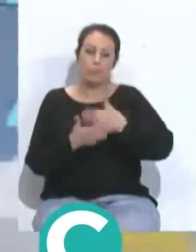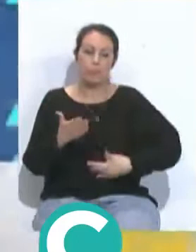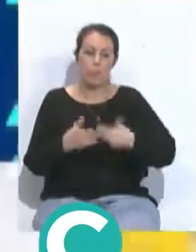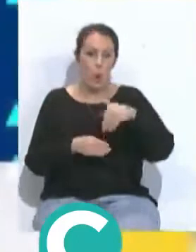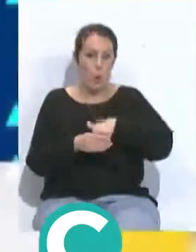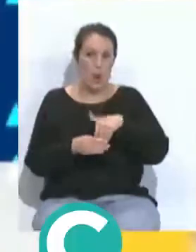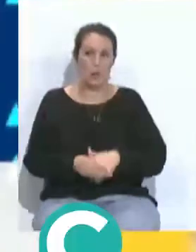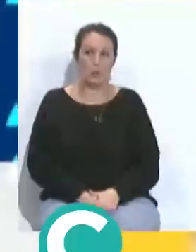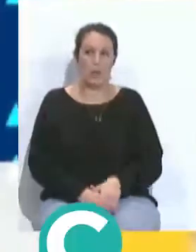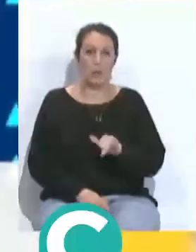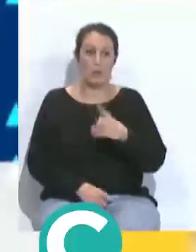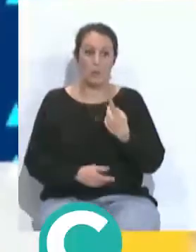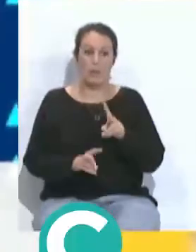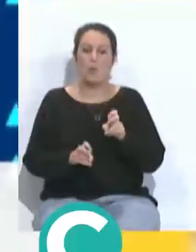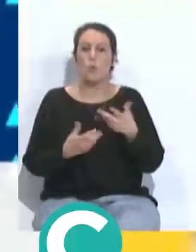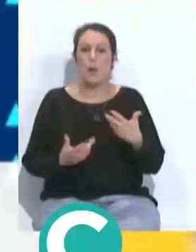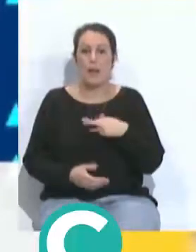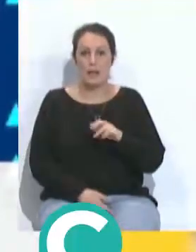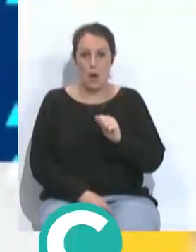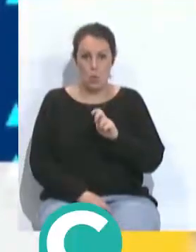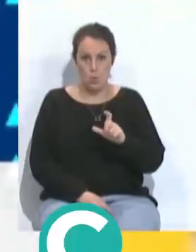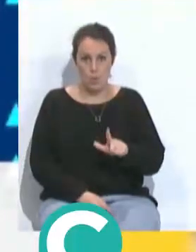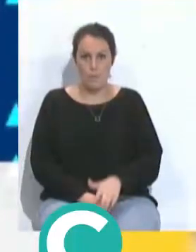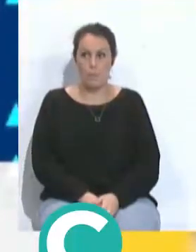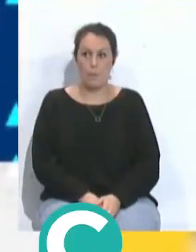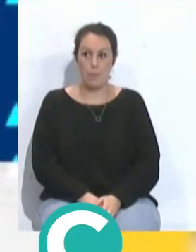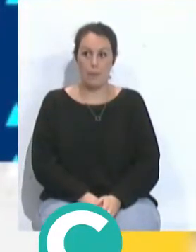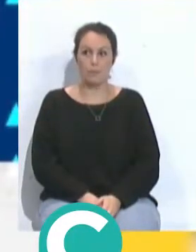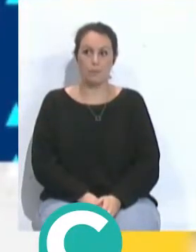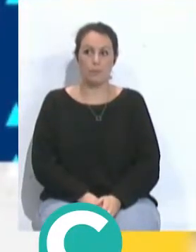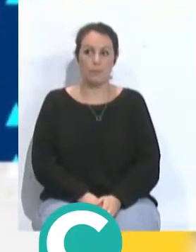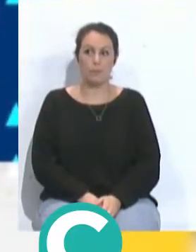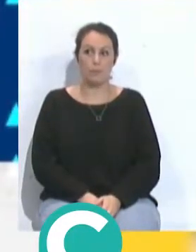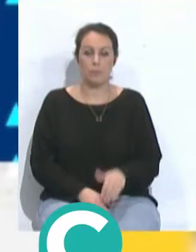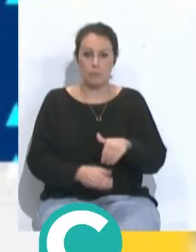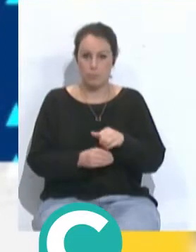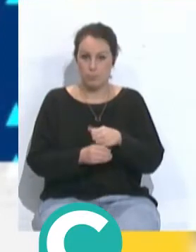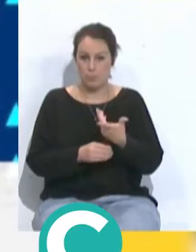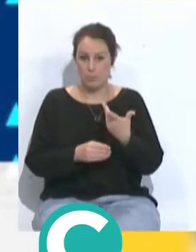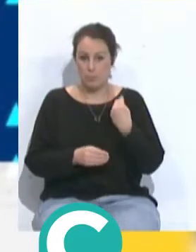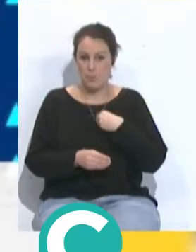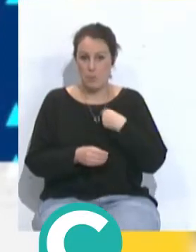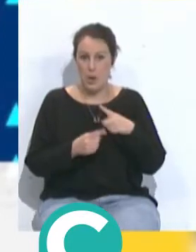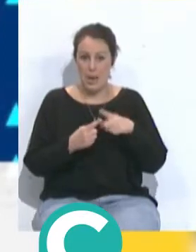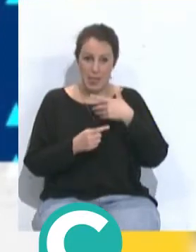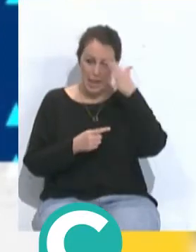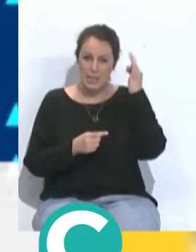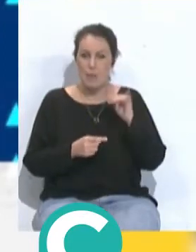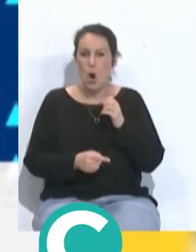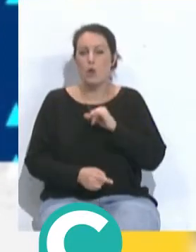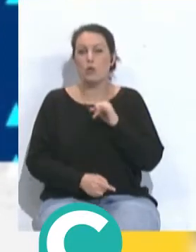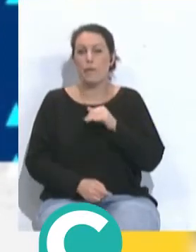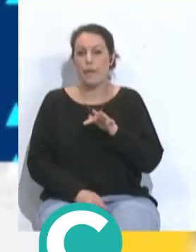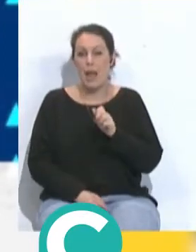convocados con una novedad que es la de Raúl Parra Esa lista de convocados que conforman Ledesma Johnson,